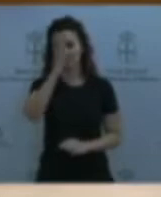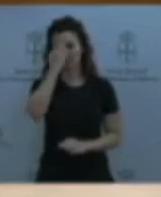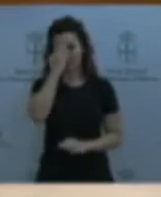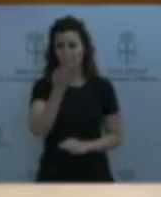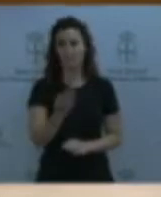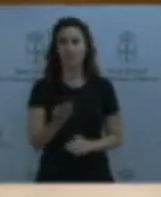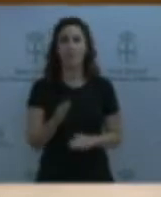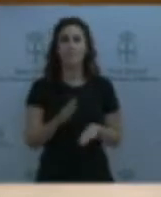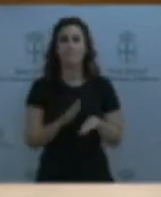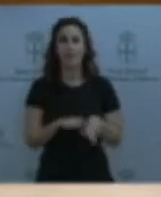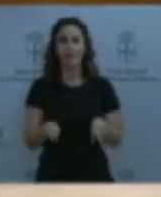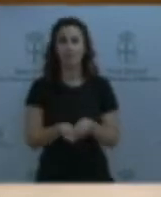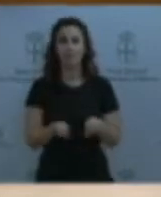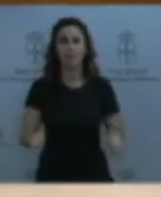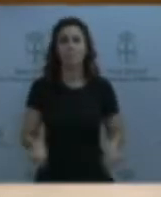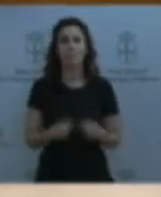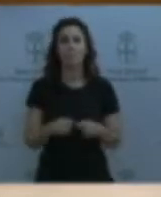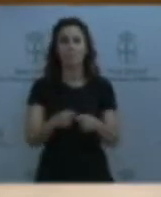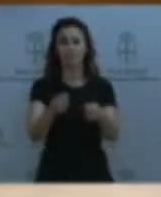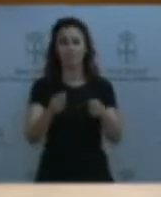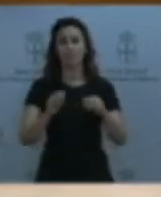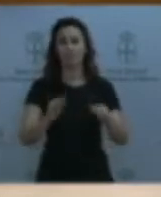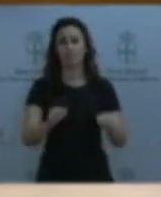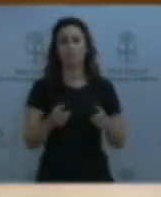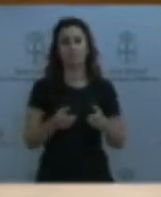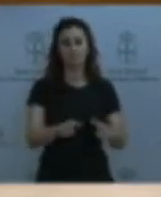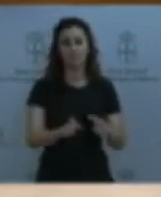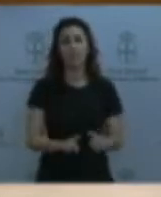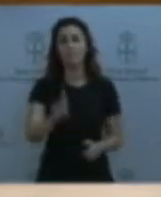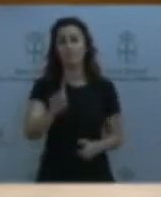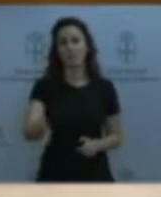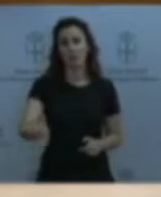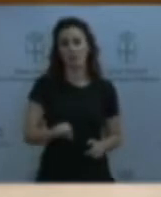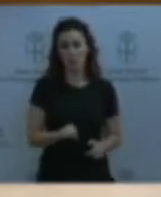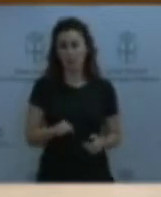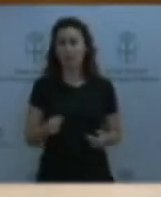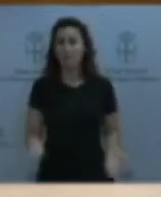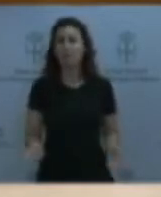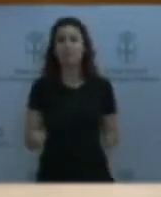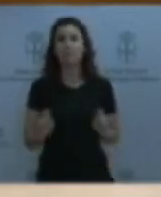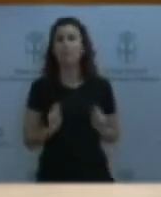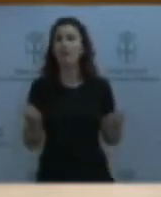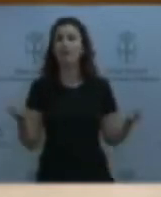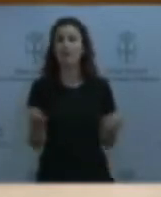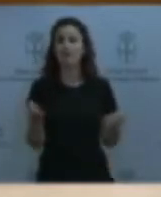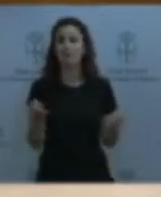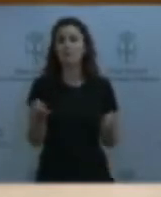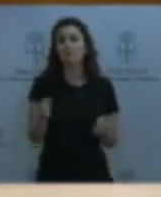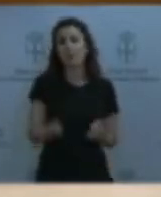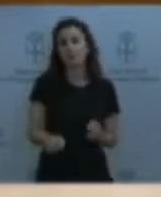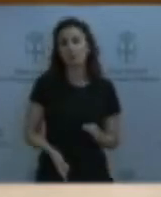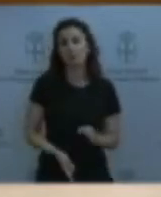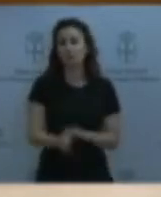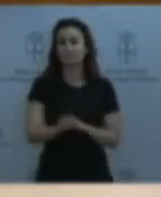se hizo de la unidad de primera acogida. Esto sigue suponiendo un incumplimiento sistemático además de sus propias